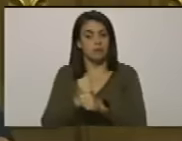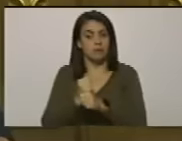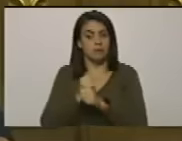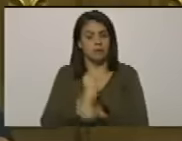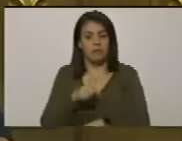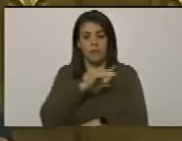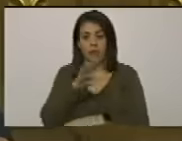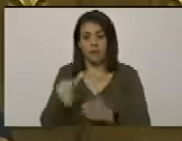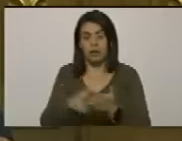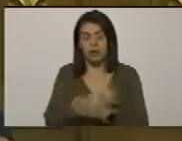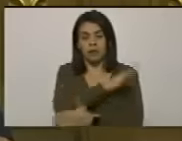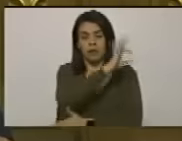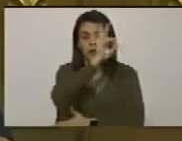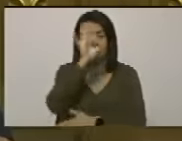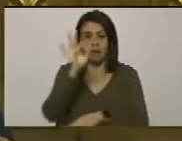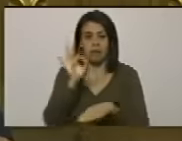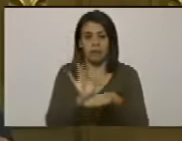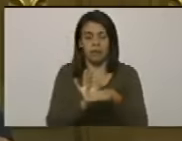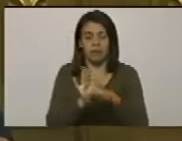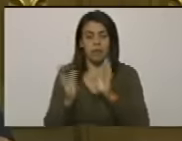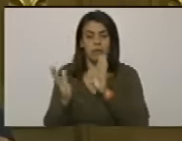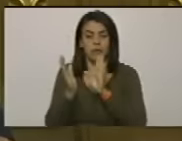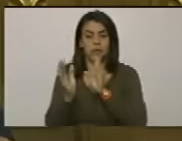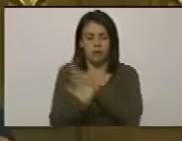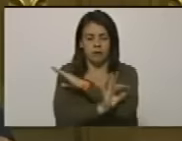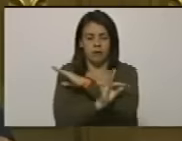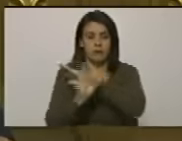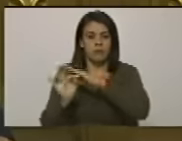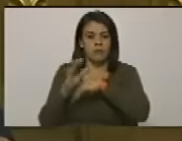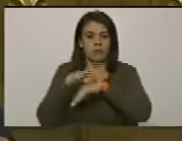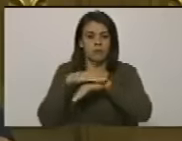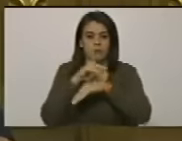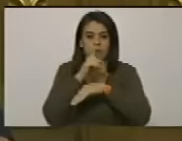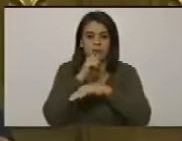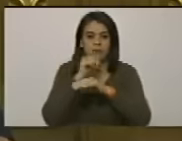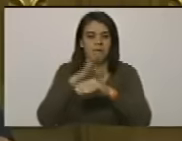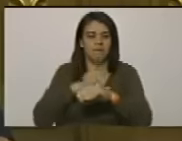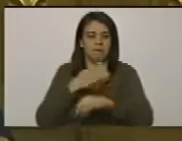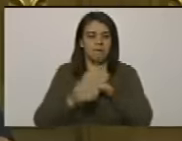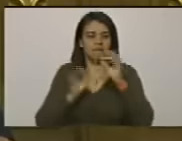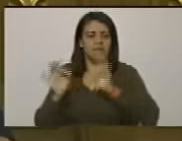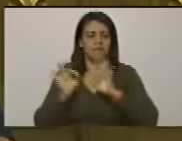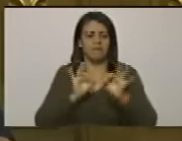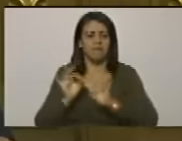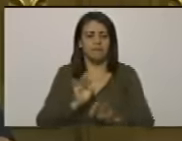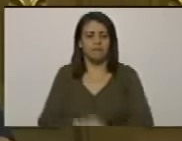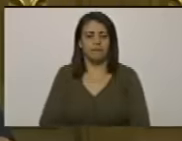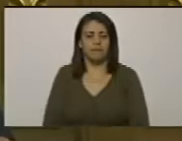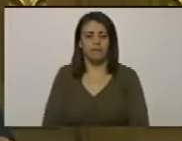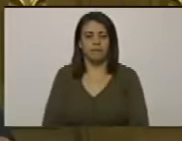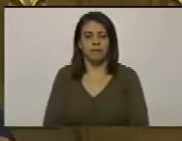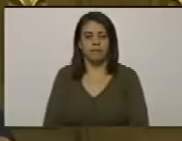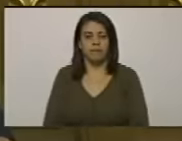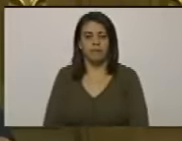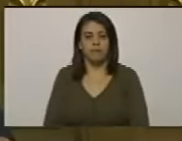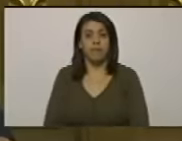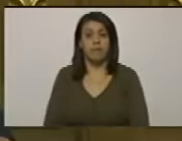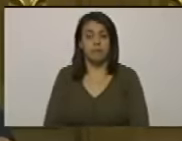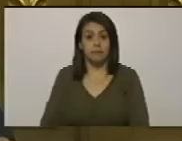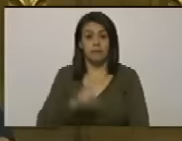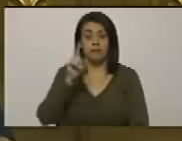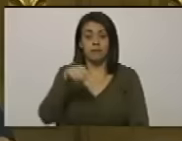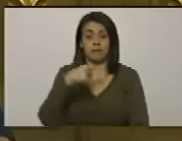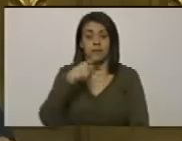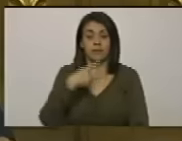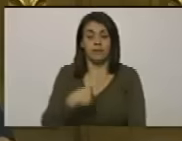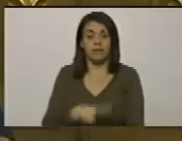pasamos todo el día en la parte fronteriza donde no había ninguna posibilidad de logística y en un momento